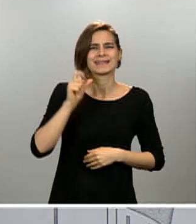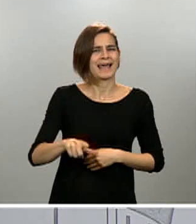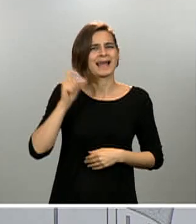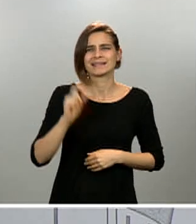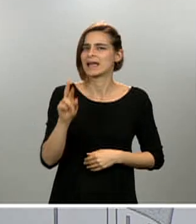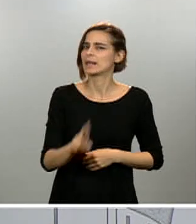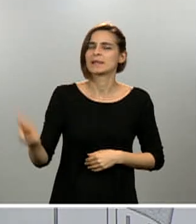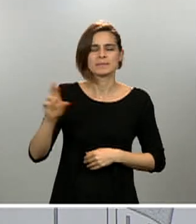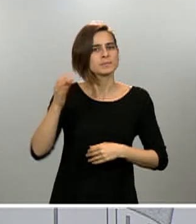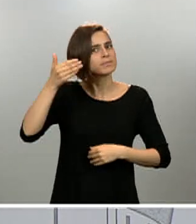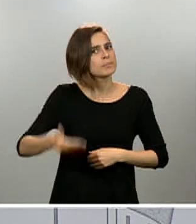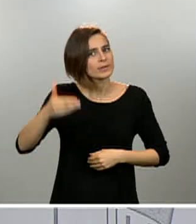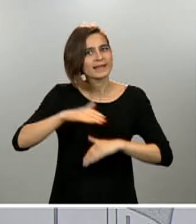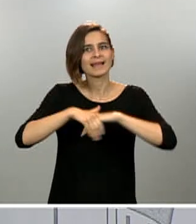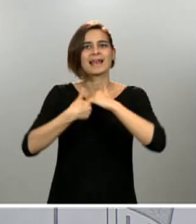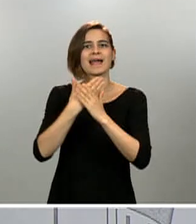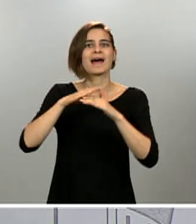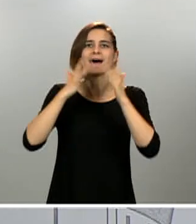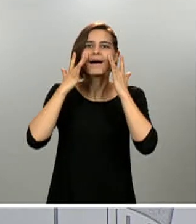higiene en espacios públicos y privados.